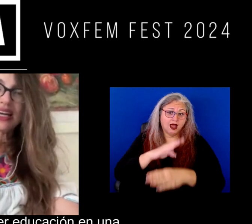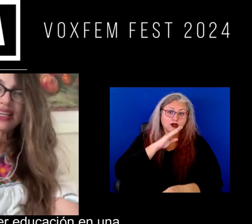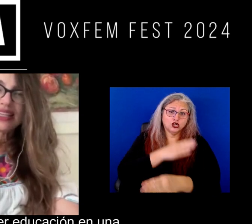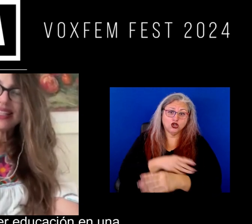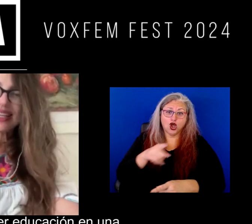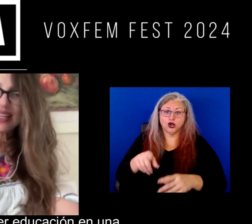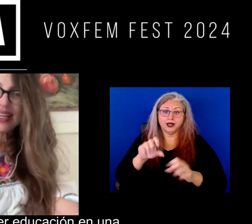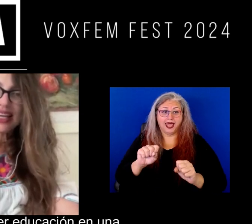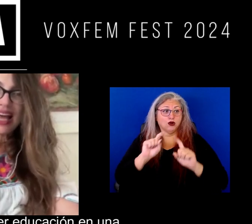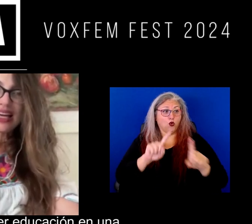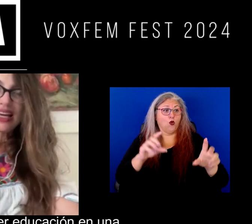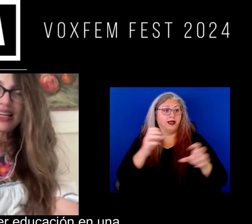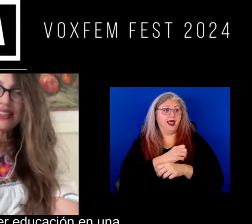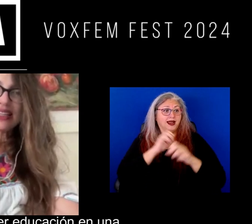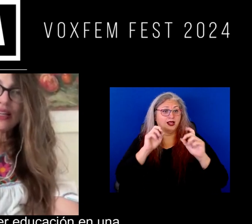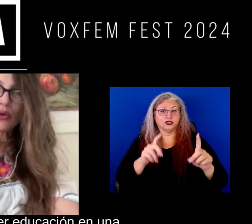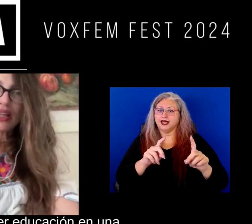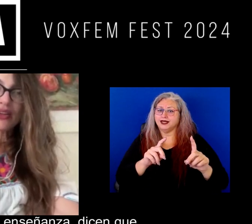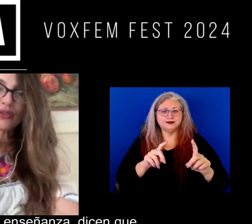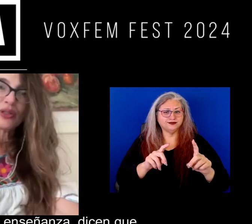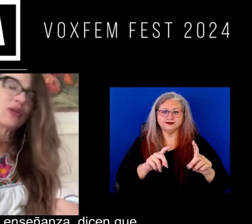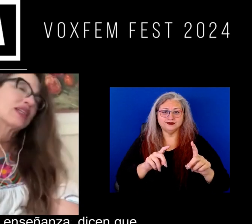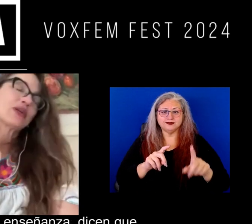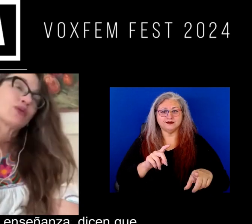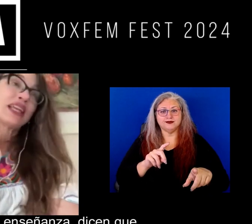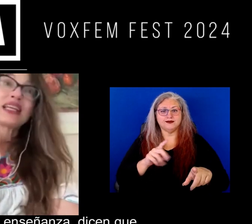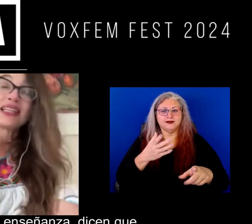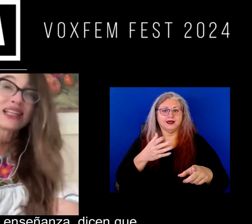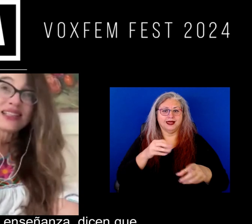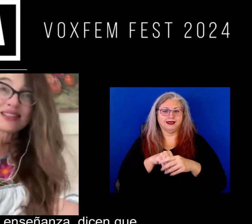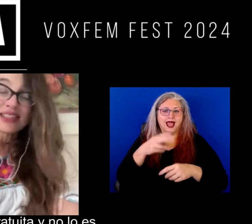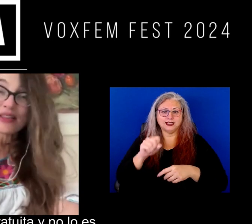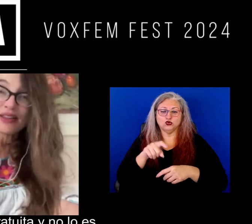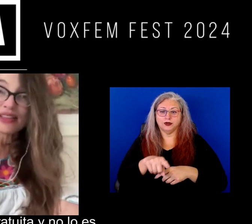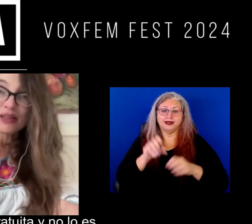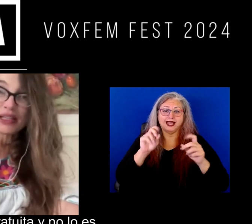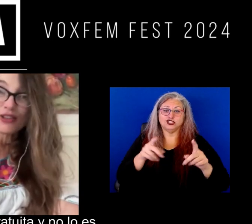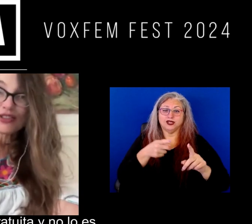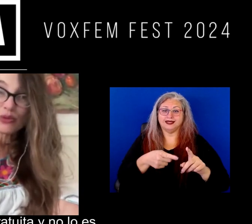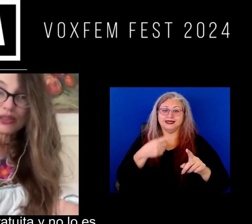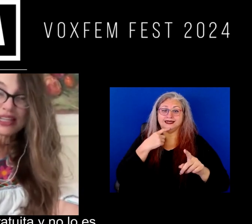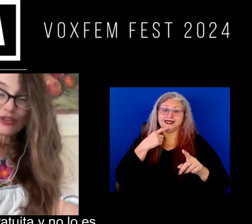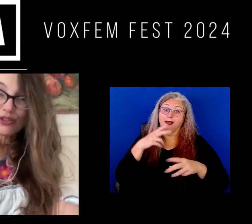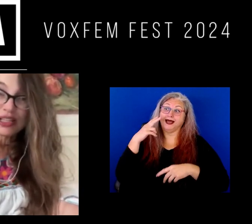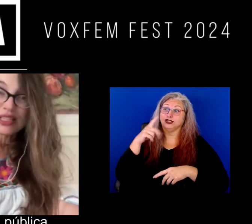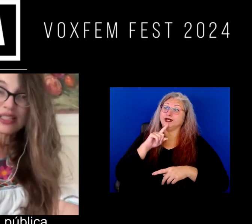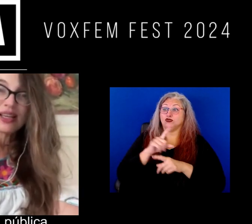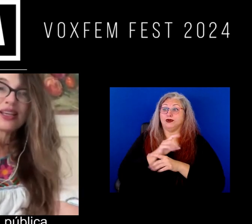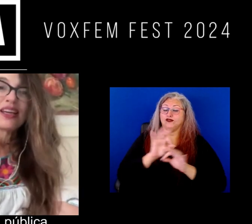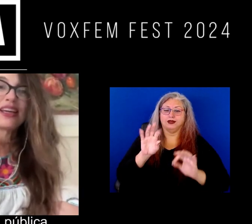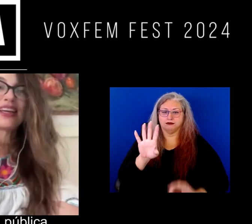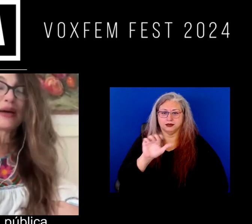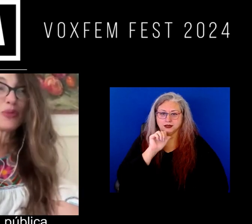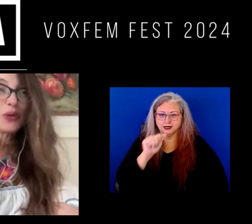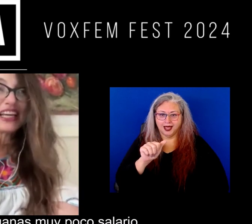hija llegue a tener educación en una secundaria la enseñanza dicen que en México es gratuita y no lo es